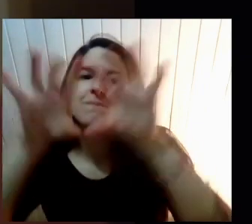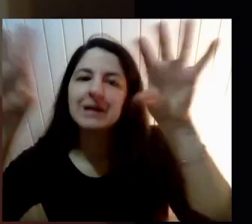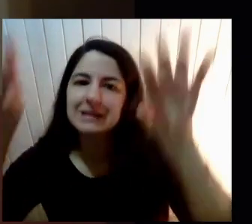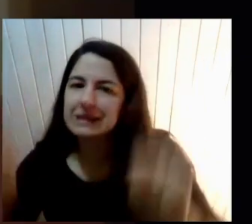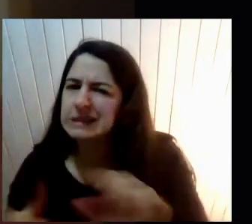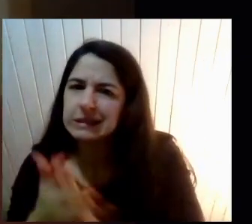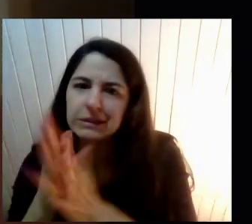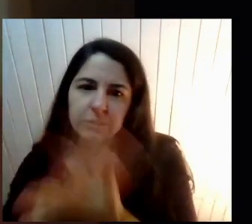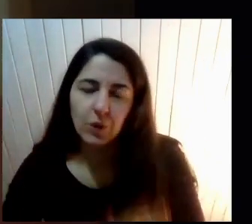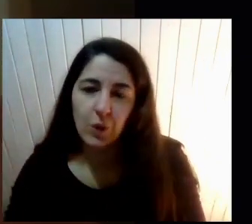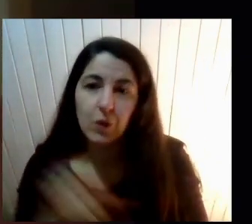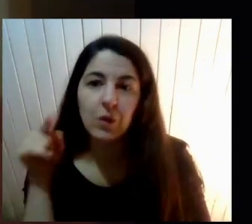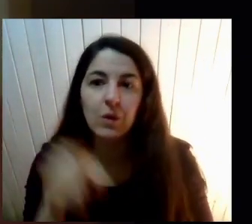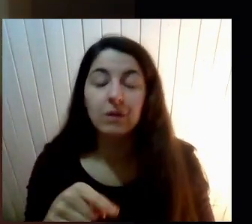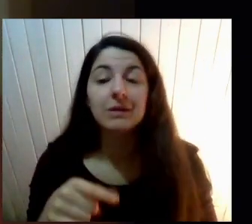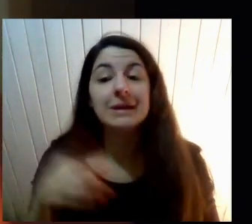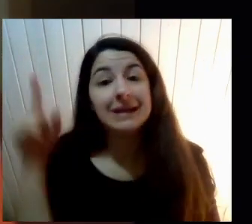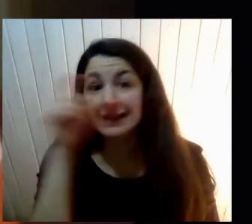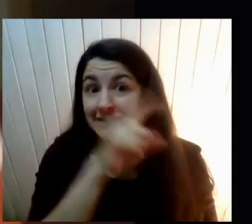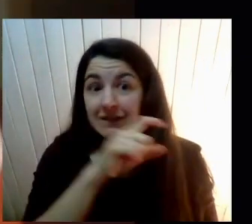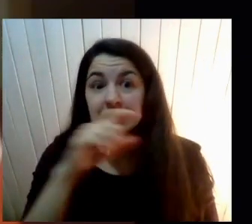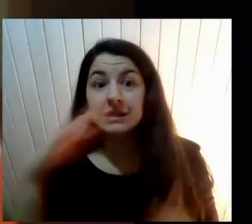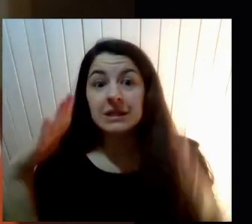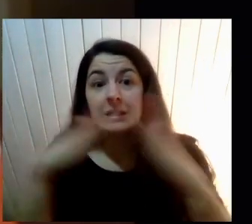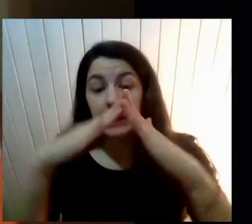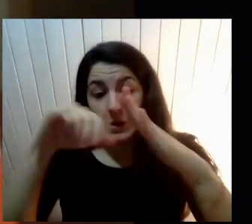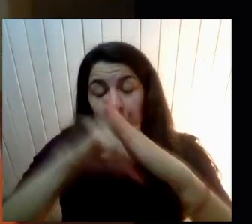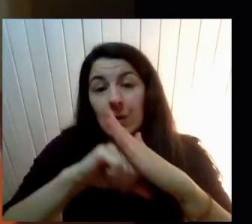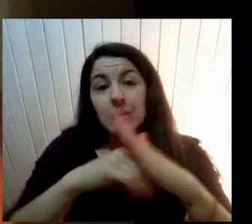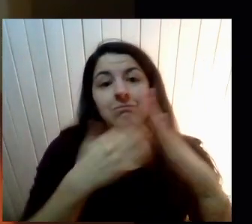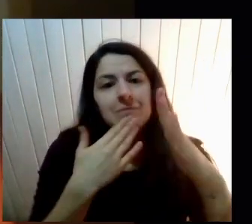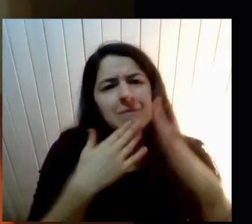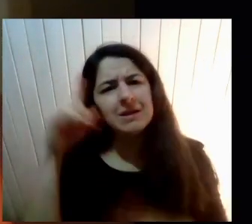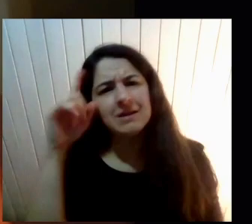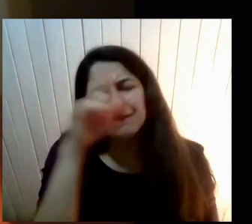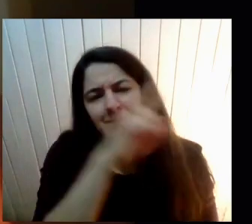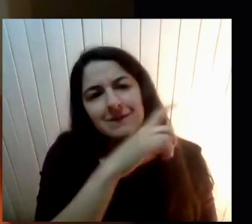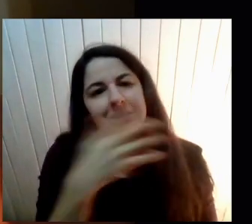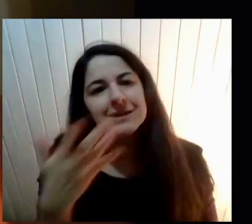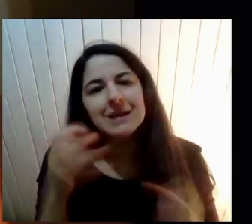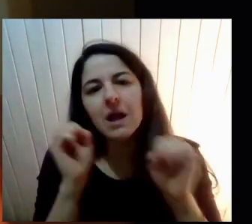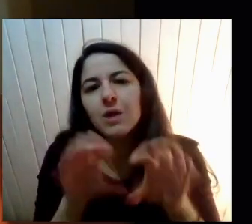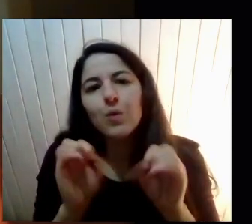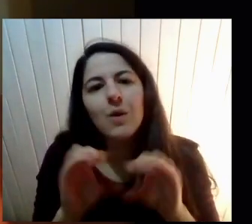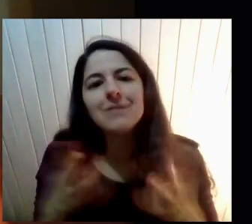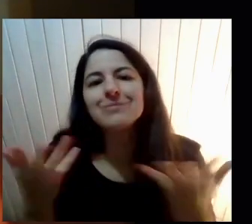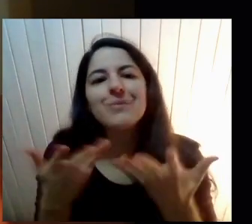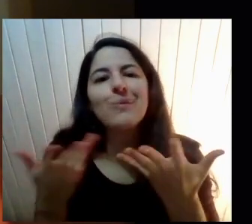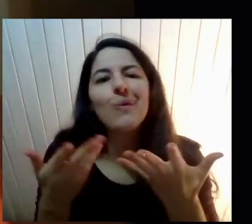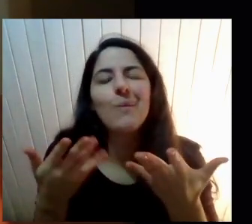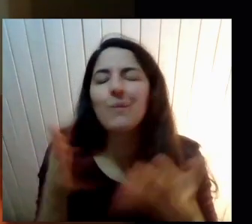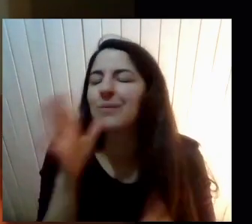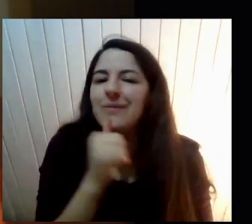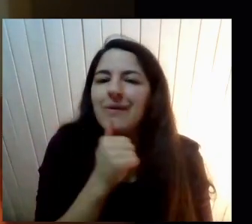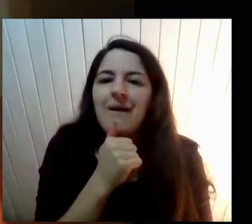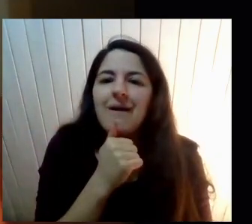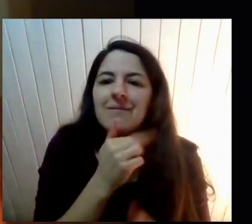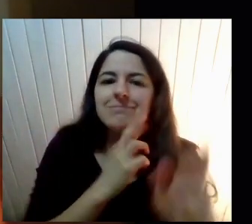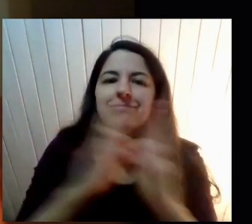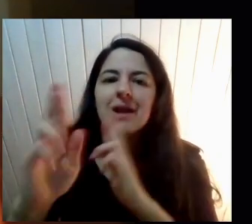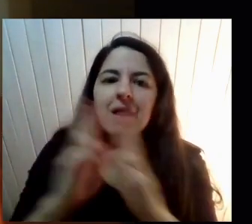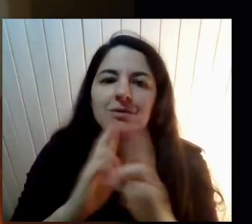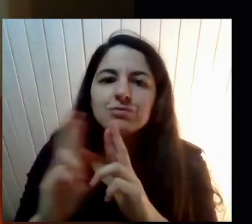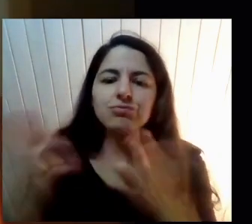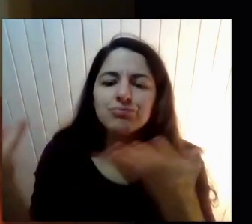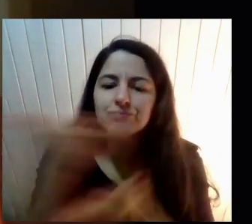confinamiento Hacer educación Pensando también En el que no tenemos La interacción directa Que estamos confinados Y que en este caso También